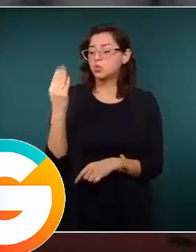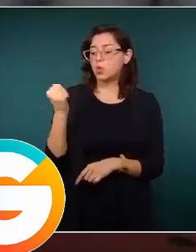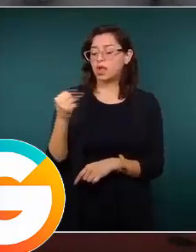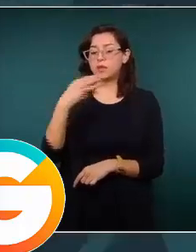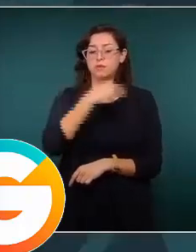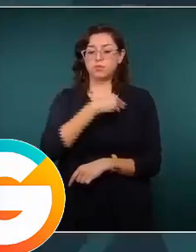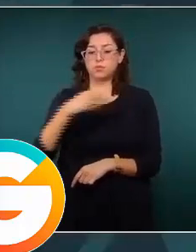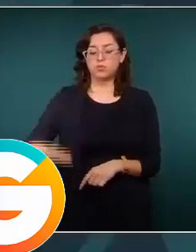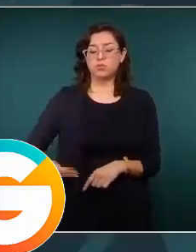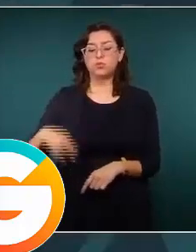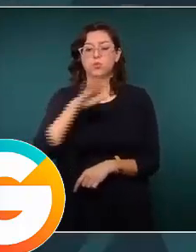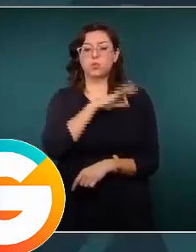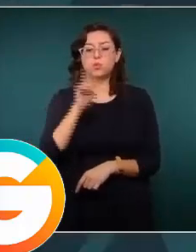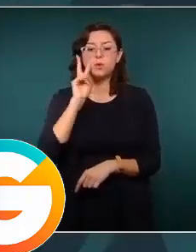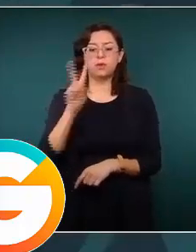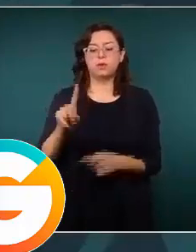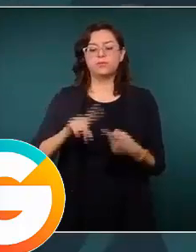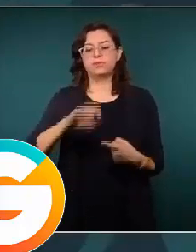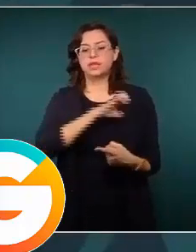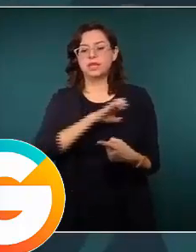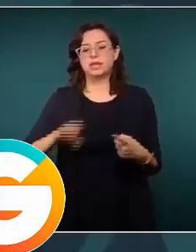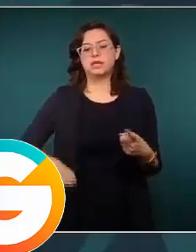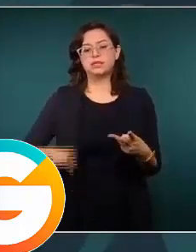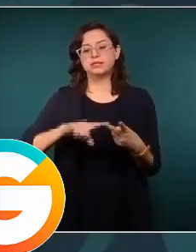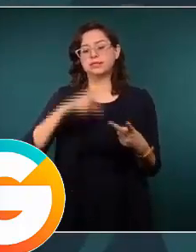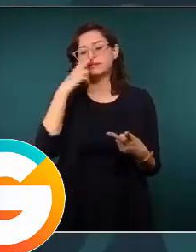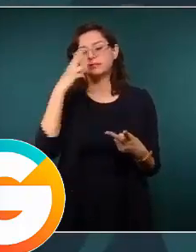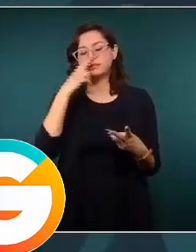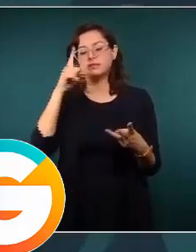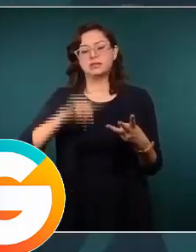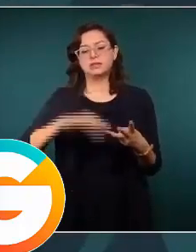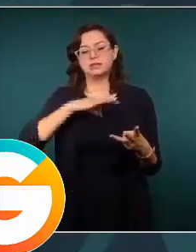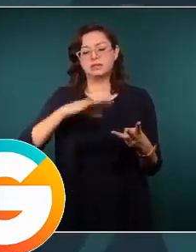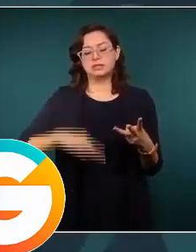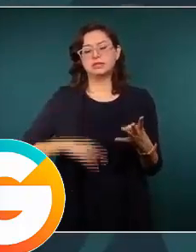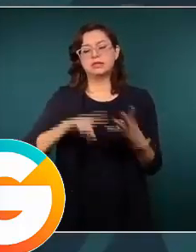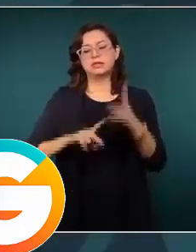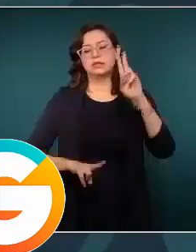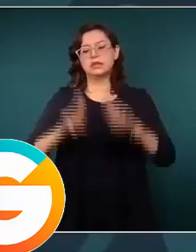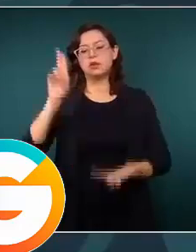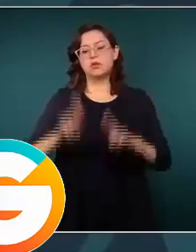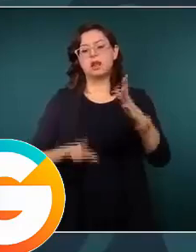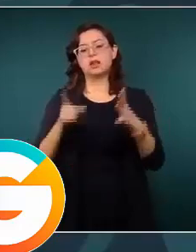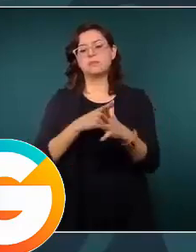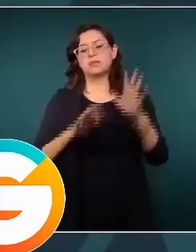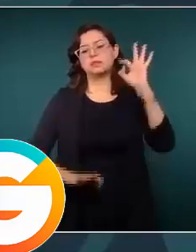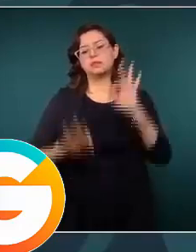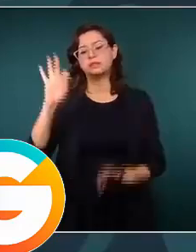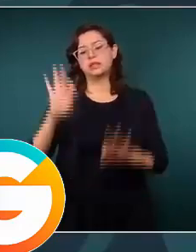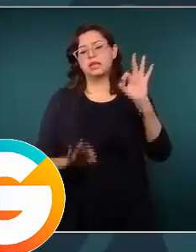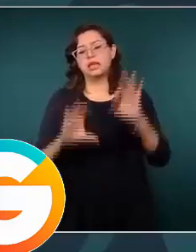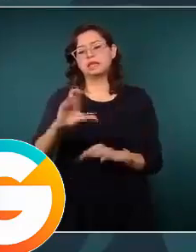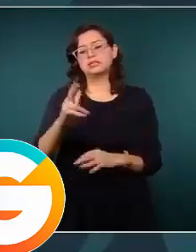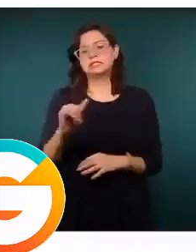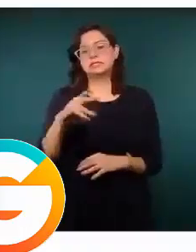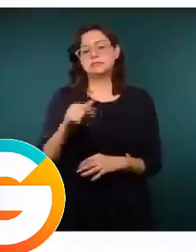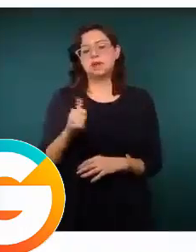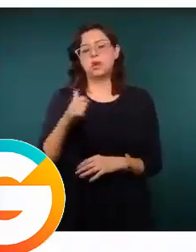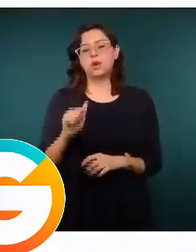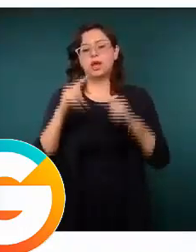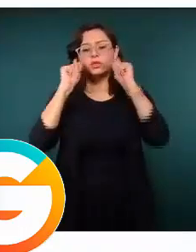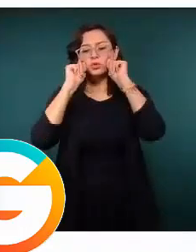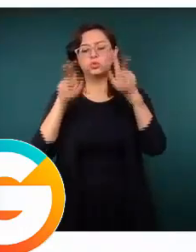están ahí en la pantalla, Ecatepec, Nexahualcoyo, Toluca, Naucalpan, Tlalnepantla, Chimalhuacán, Cautitlán,